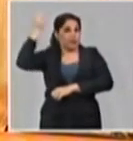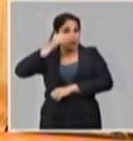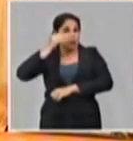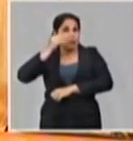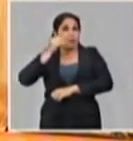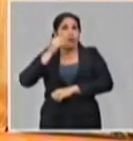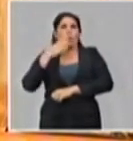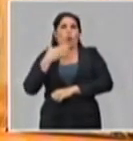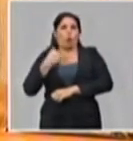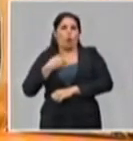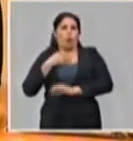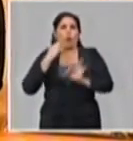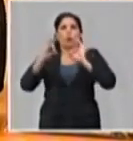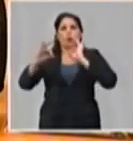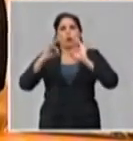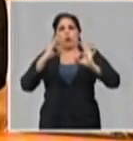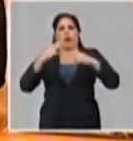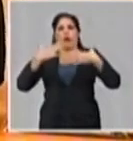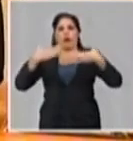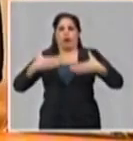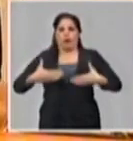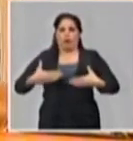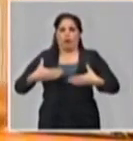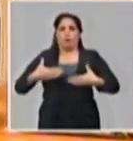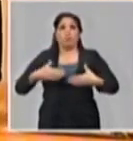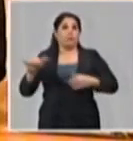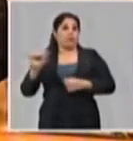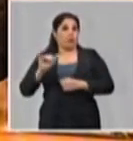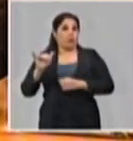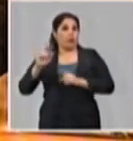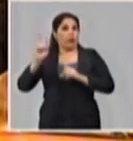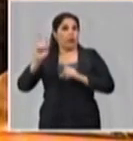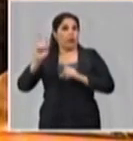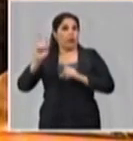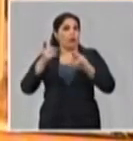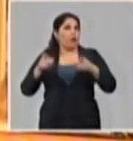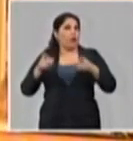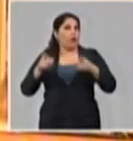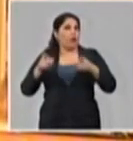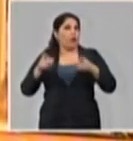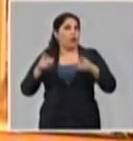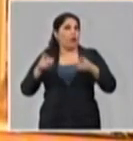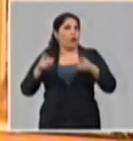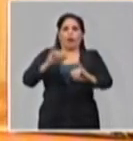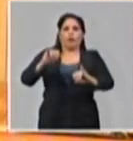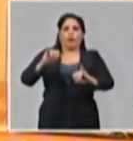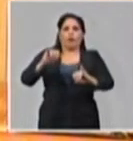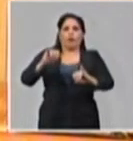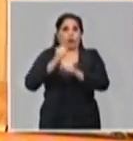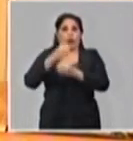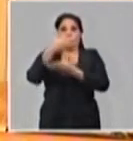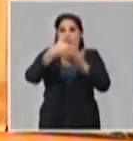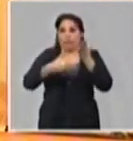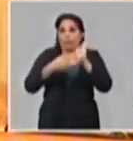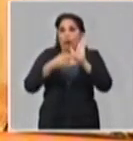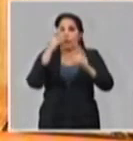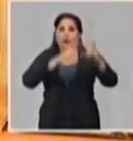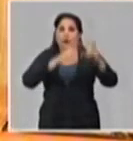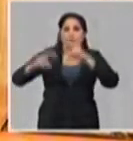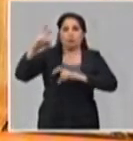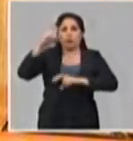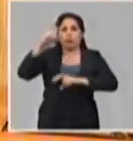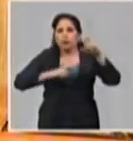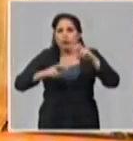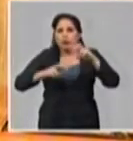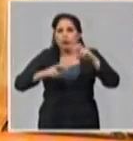protegerse. y todos los medios y todos los trabajos que en los medios investigativos se han